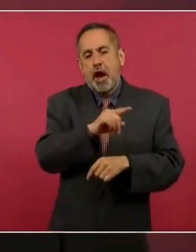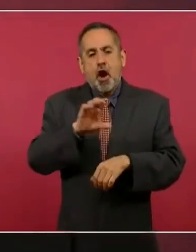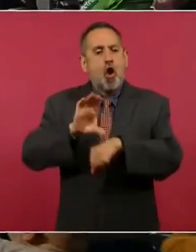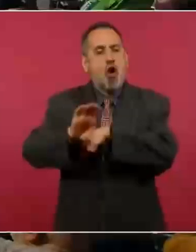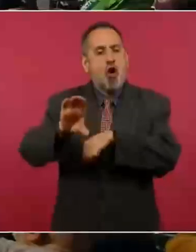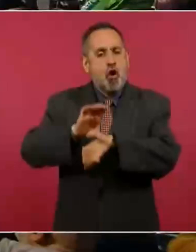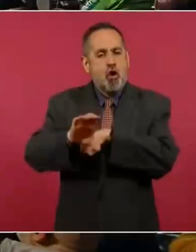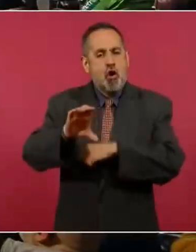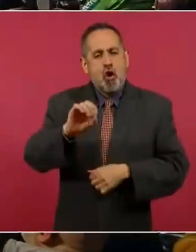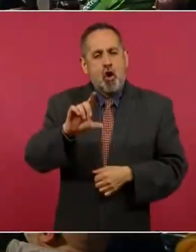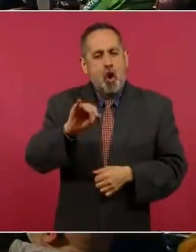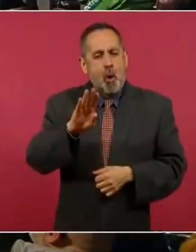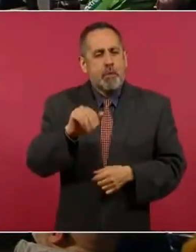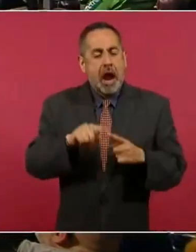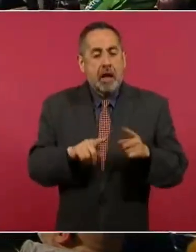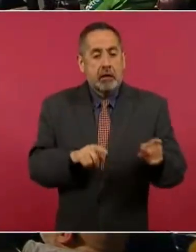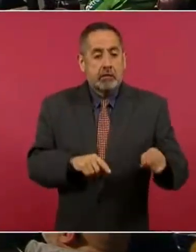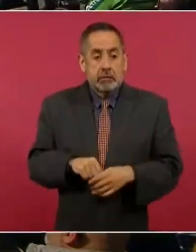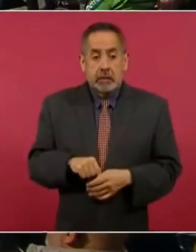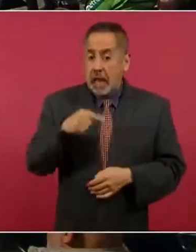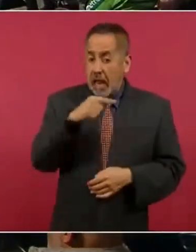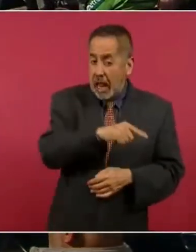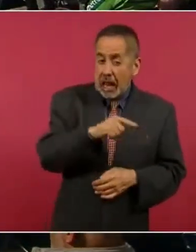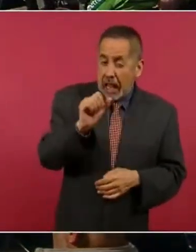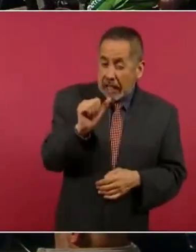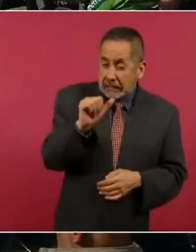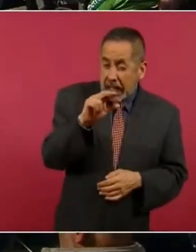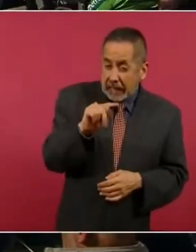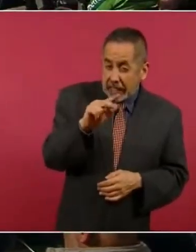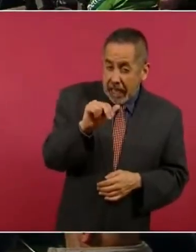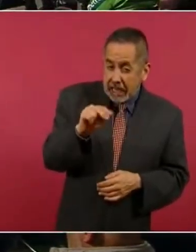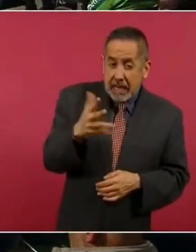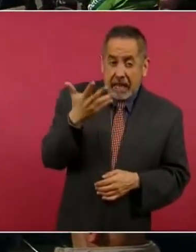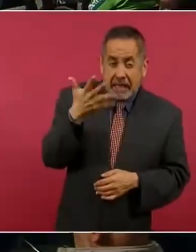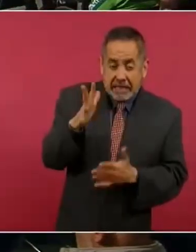había estado diez veces en la presidencia de la república